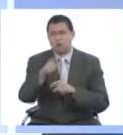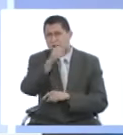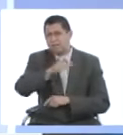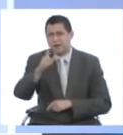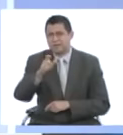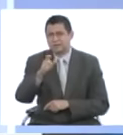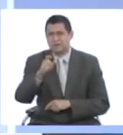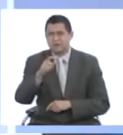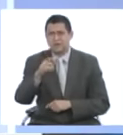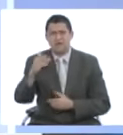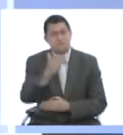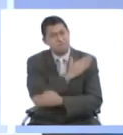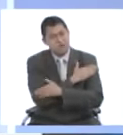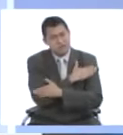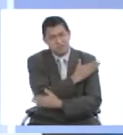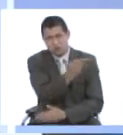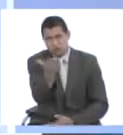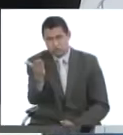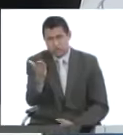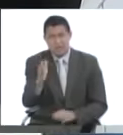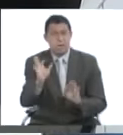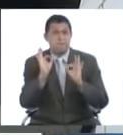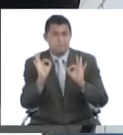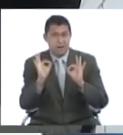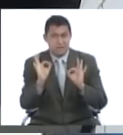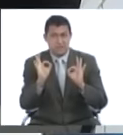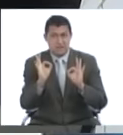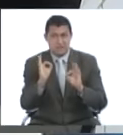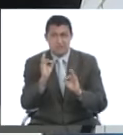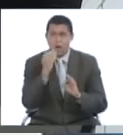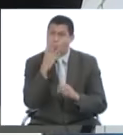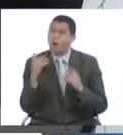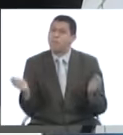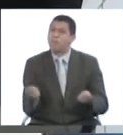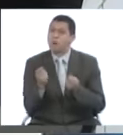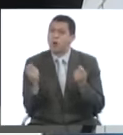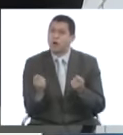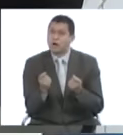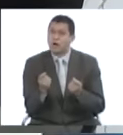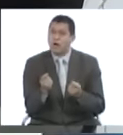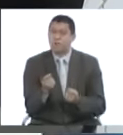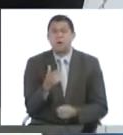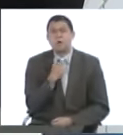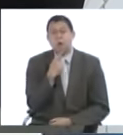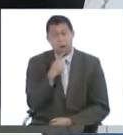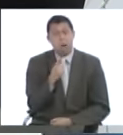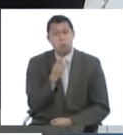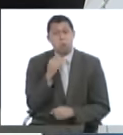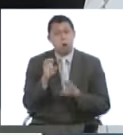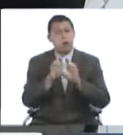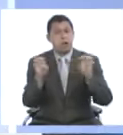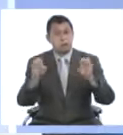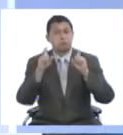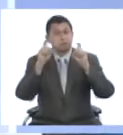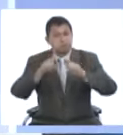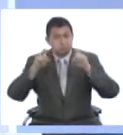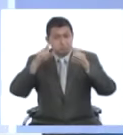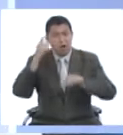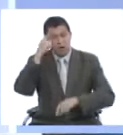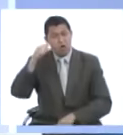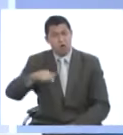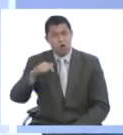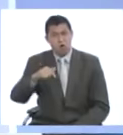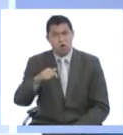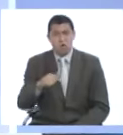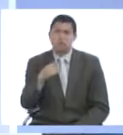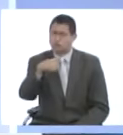audiencias también felicitan a ustedes como especialistas, les parece un buen programa, y les parece muy educativo la información que el día de hoy